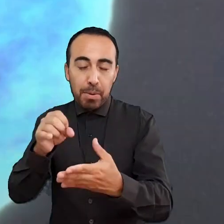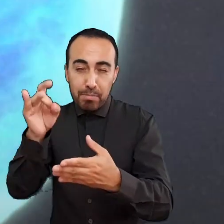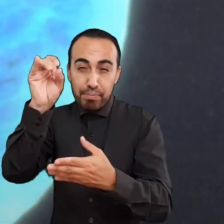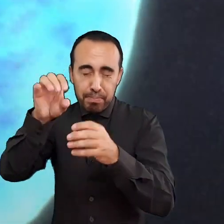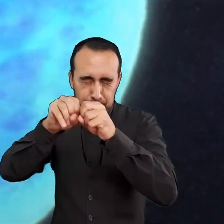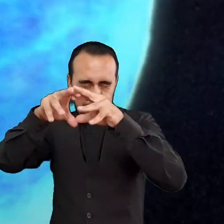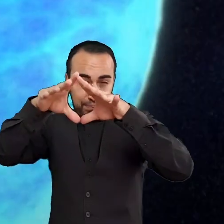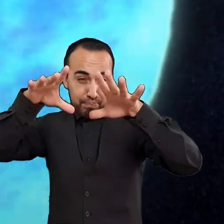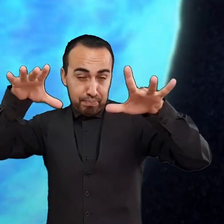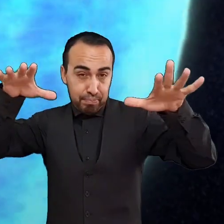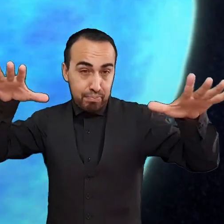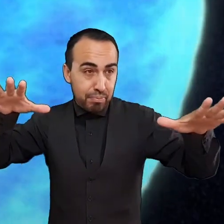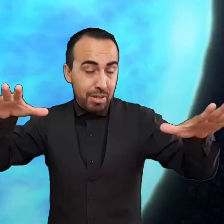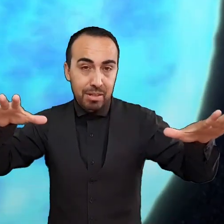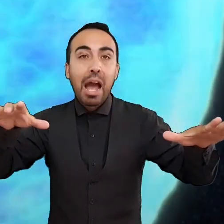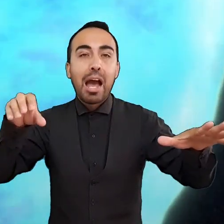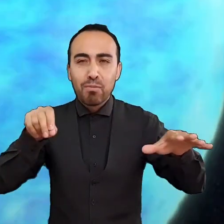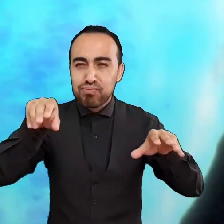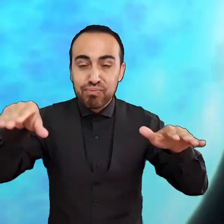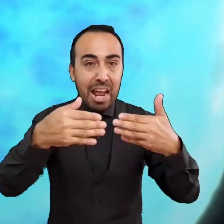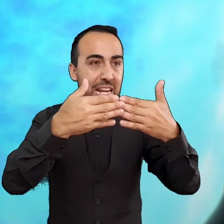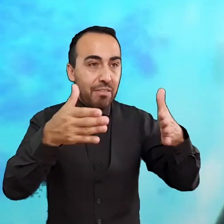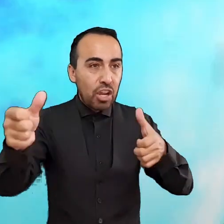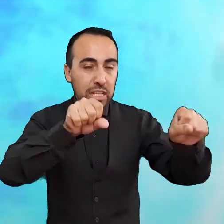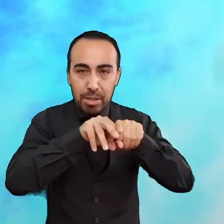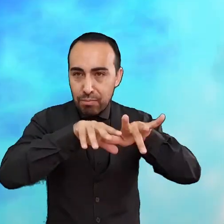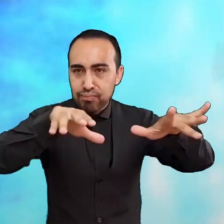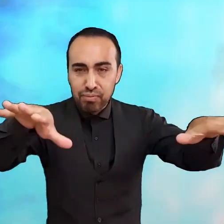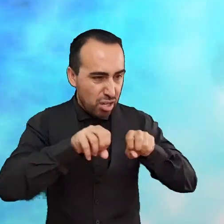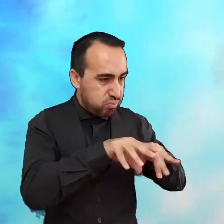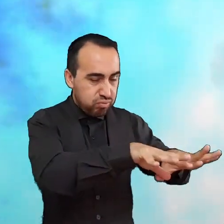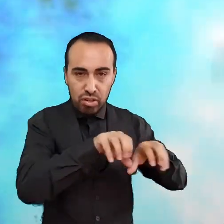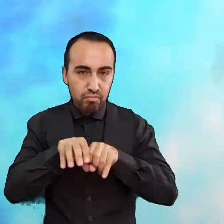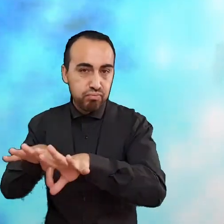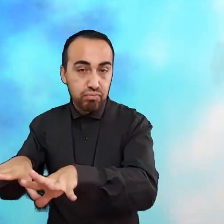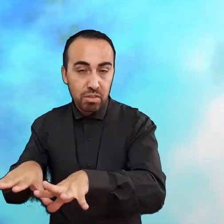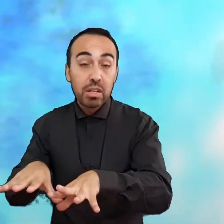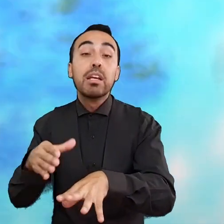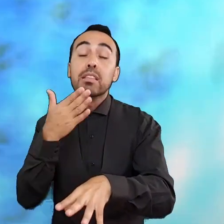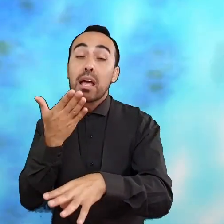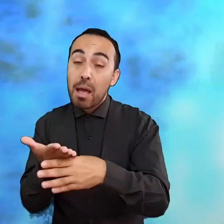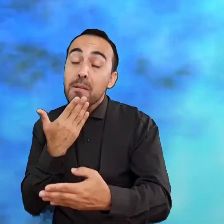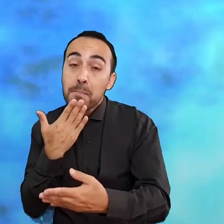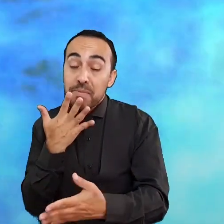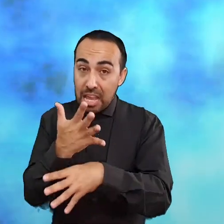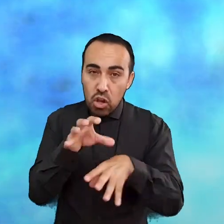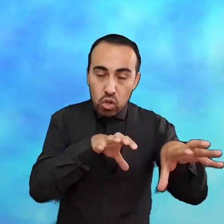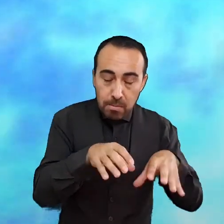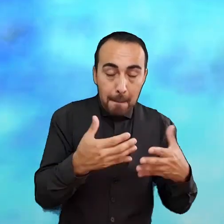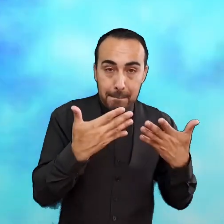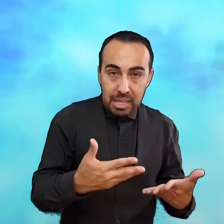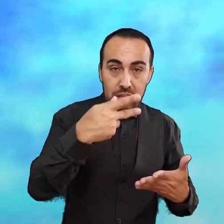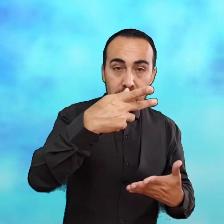fusiones de estrellas de neutrones, por ejemplo. Estas supernovas son eventos raros en el universo. Y aunque sigue siendo un